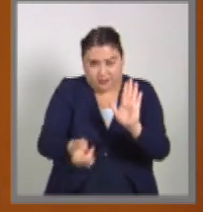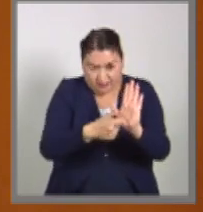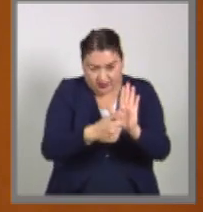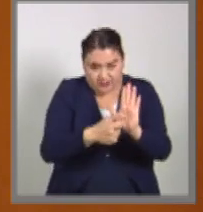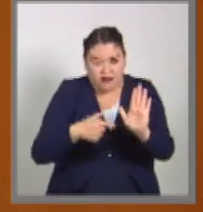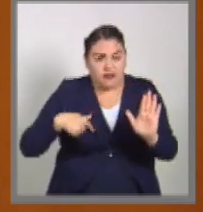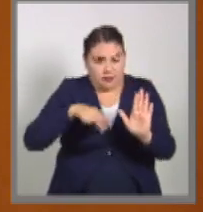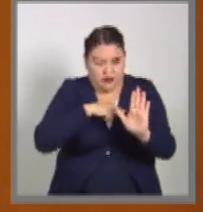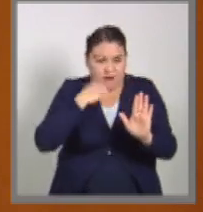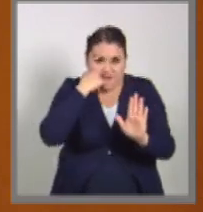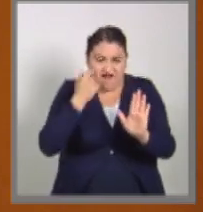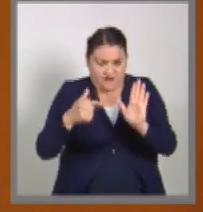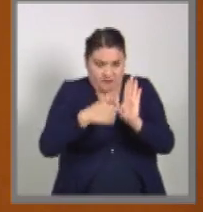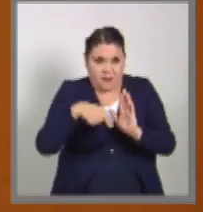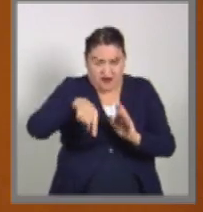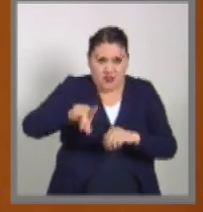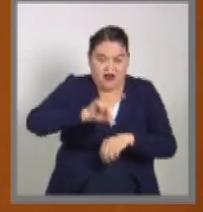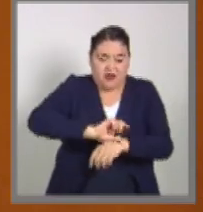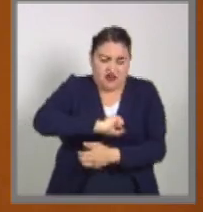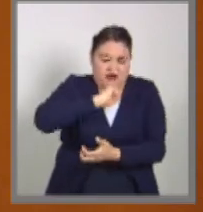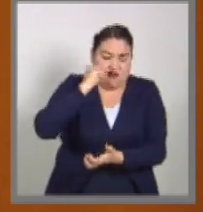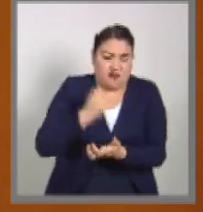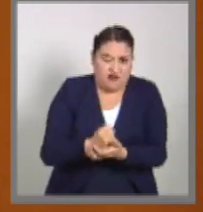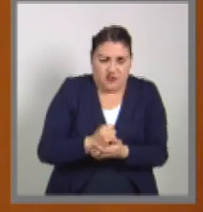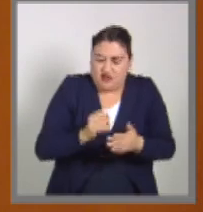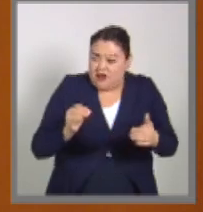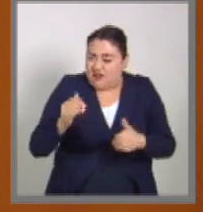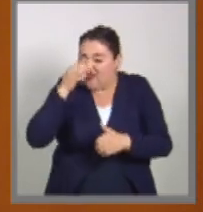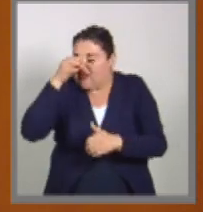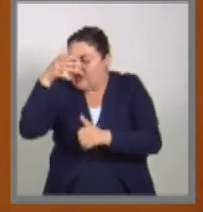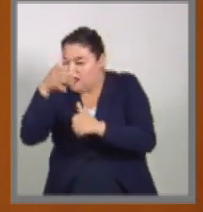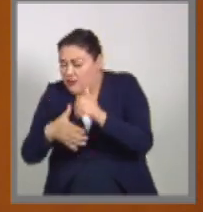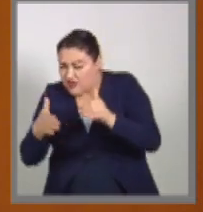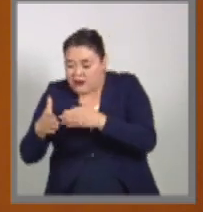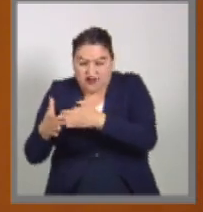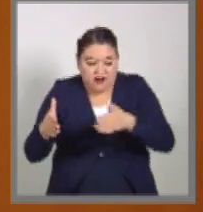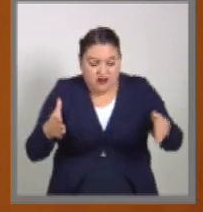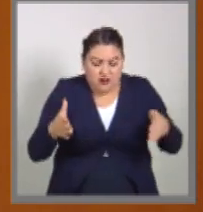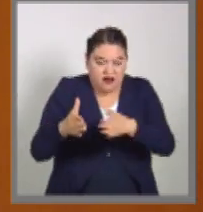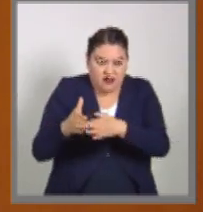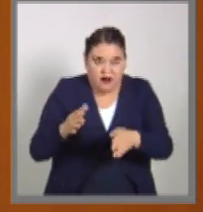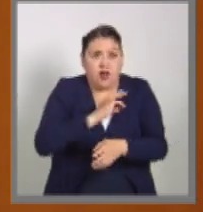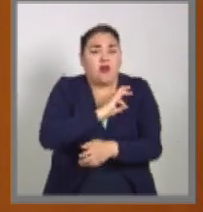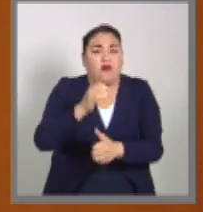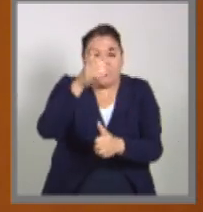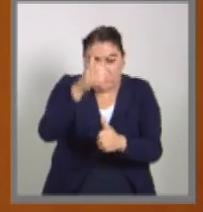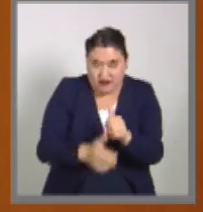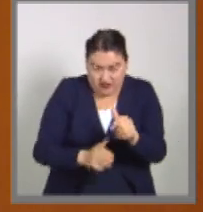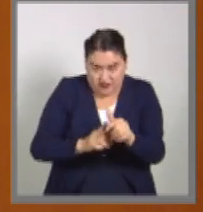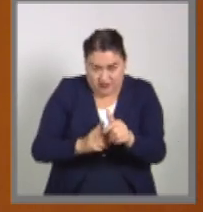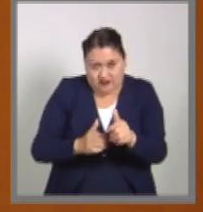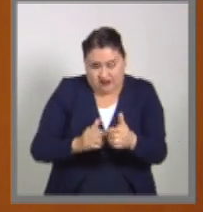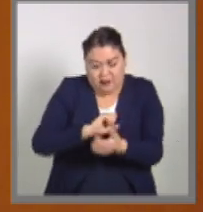toda la intención de aprobarla antes de que termine este periodo, de tal manera que junto con el